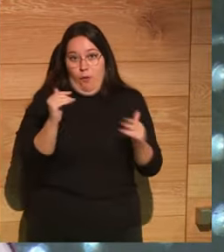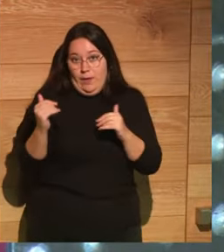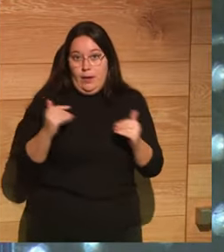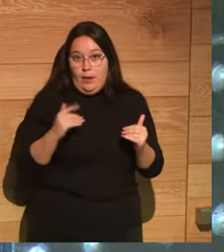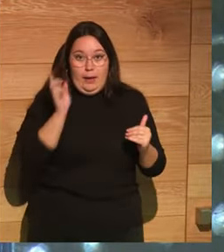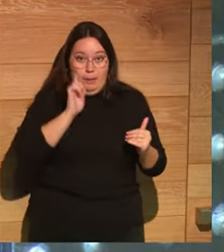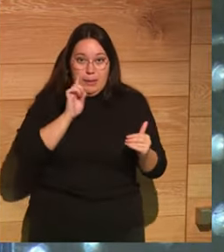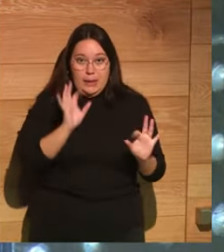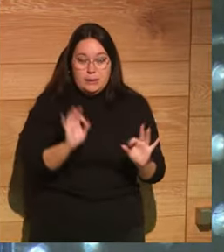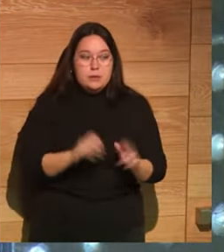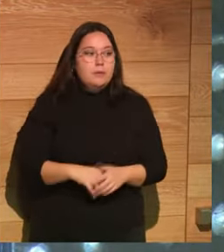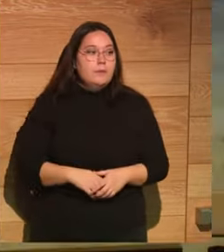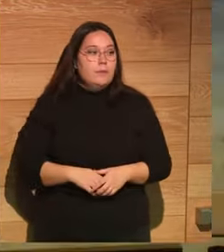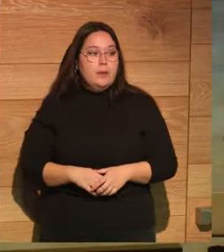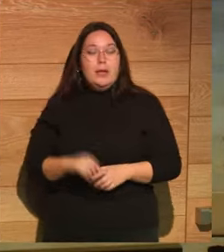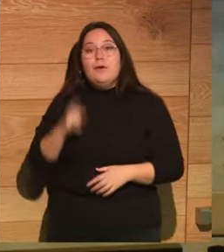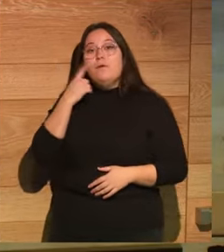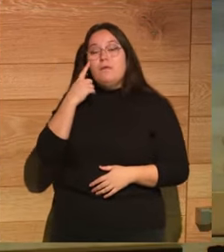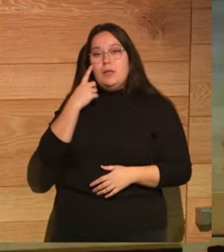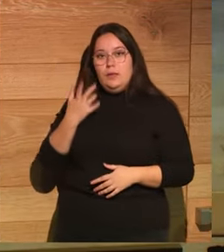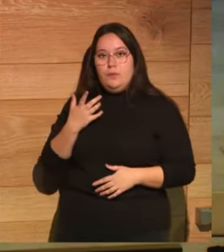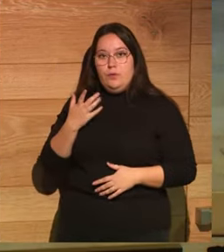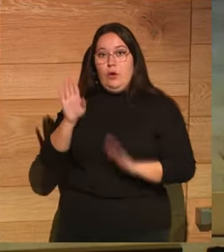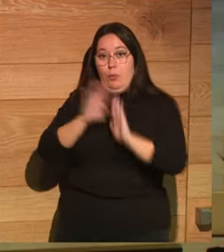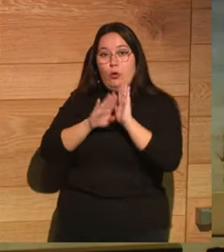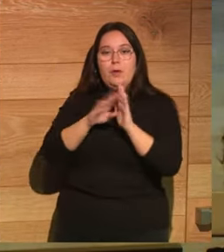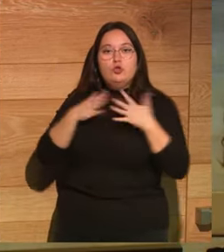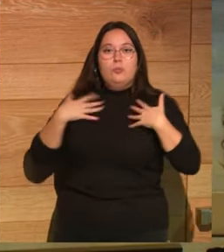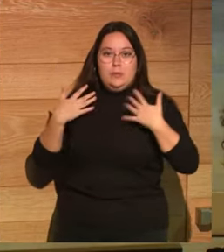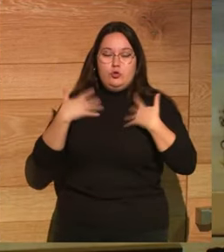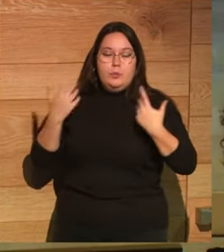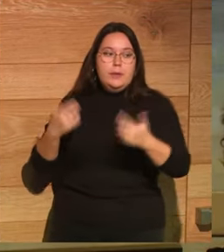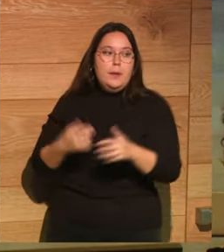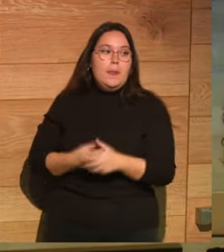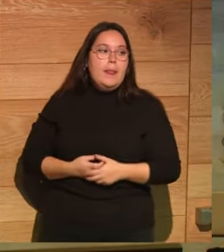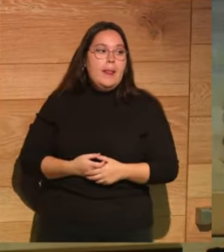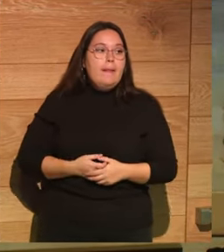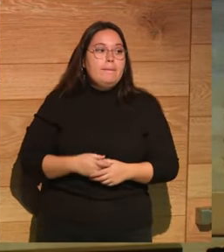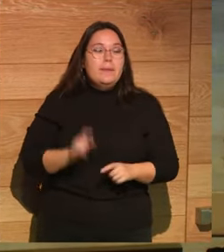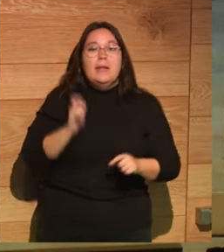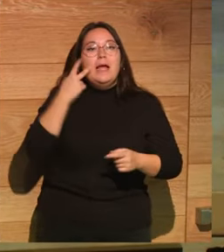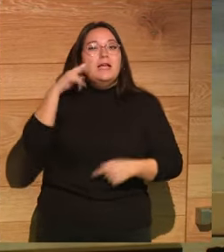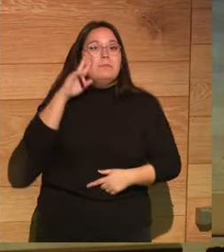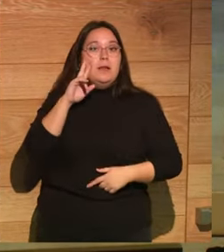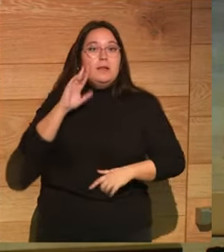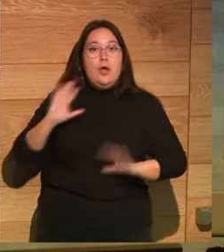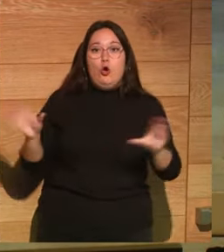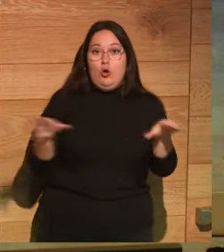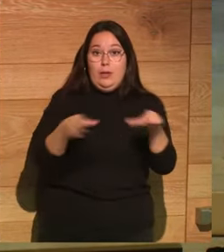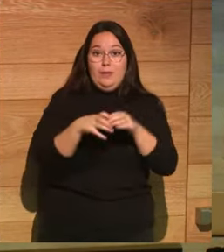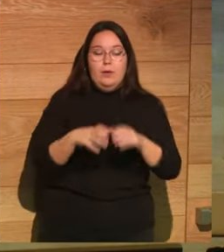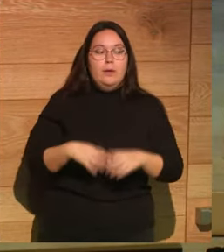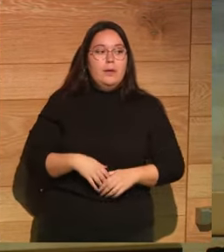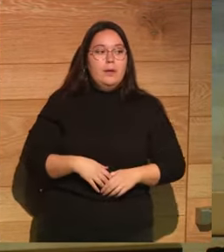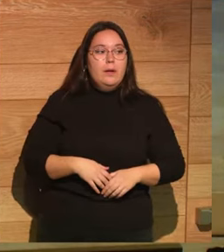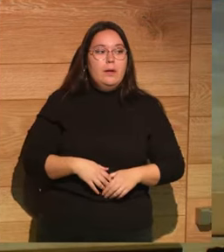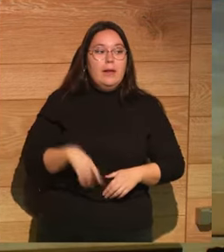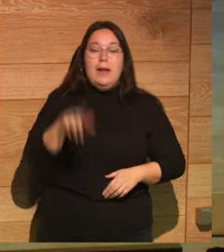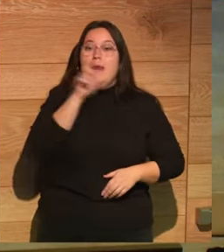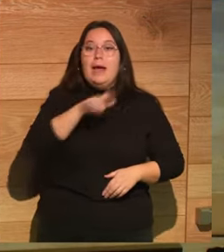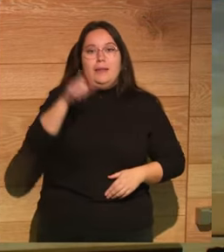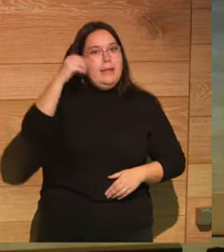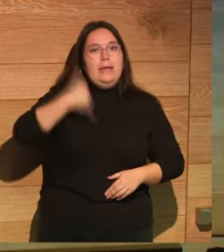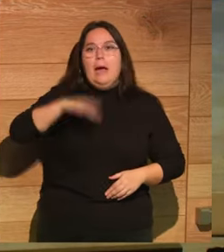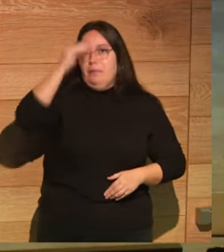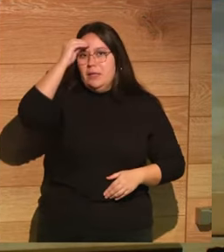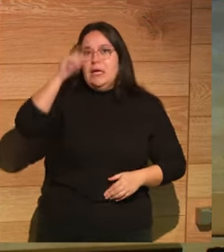pero fíjate Carlos con todo este tema de sorpresa sorpresa lo de la experiencia colectiva que comentaste también Marta el que la gente